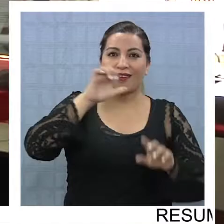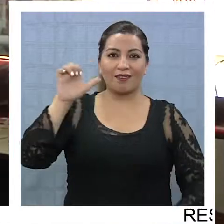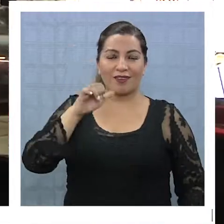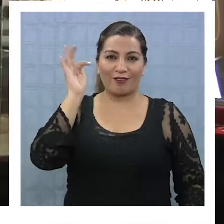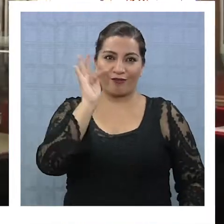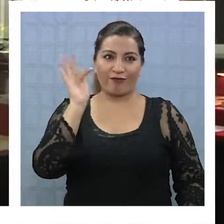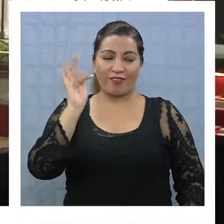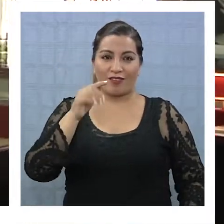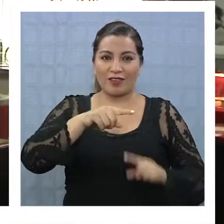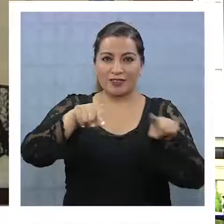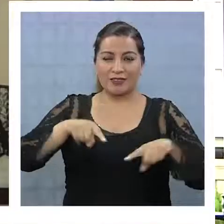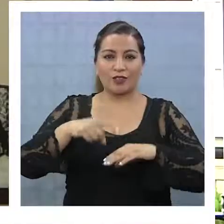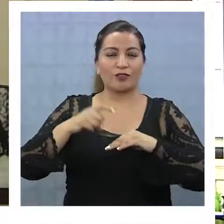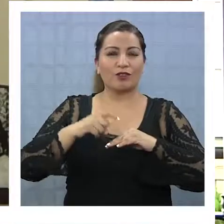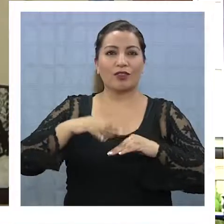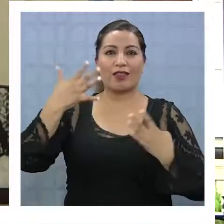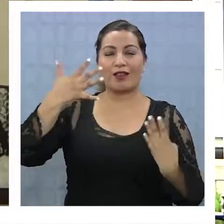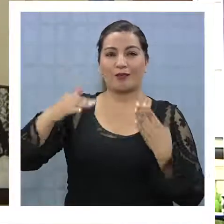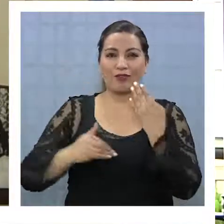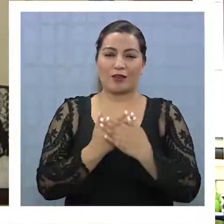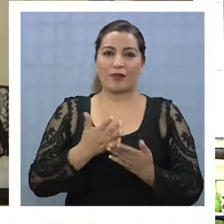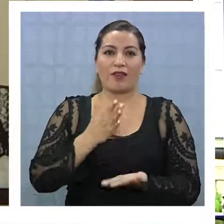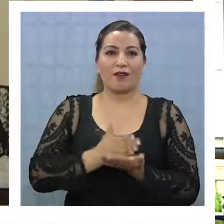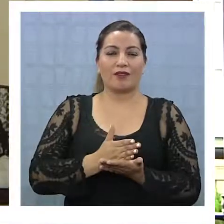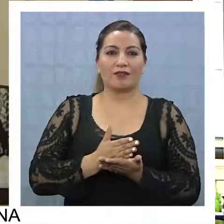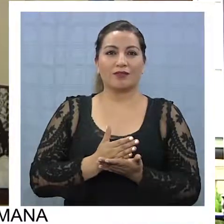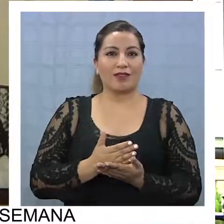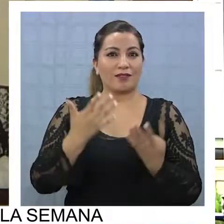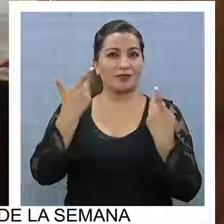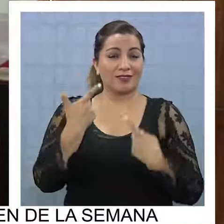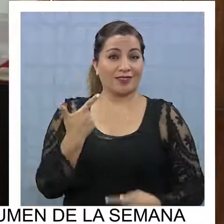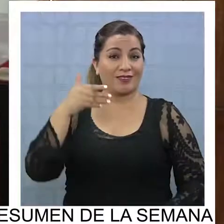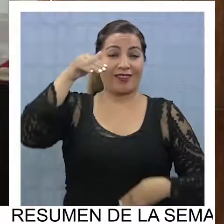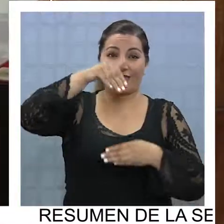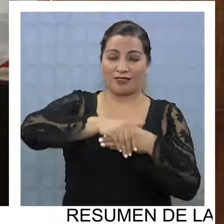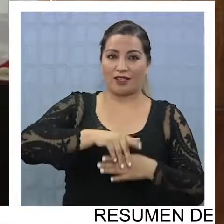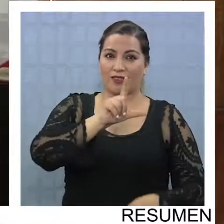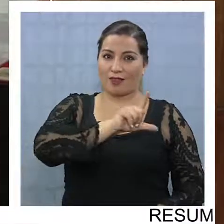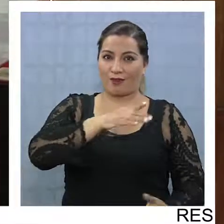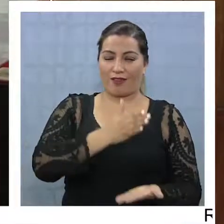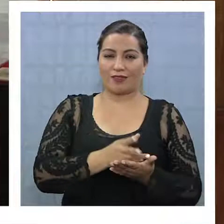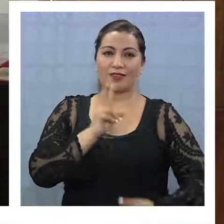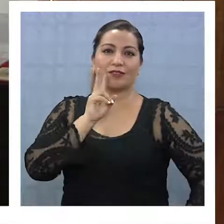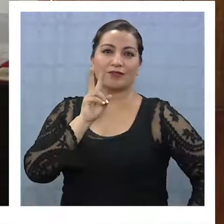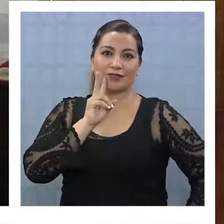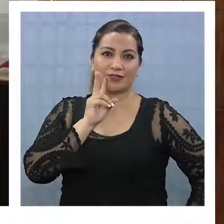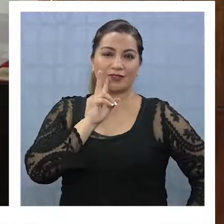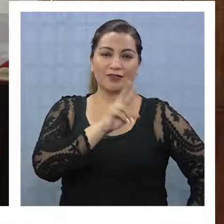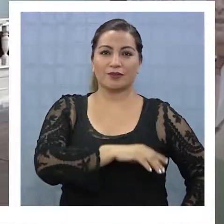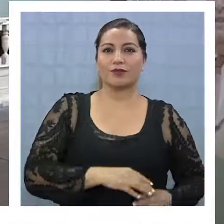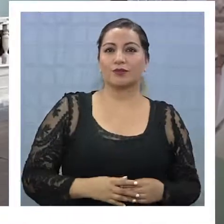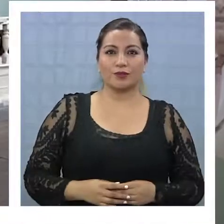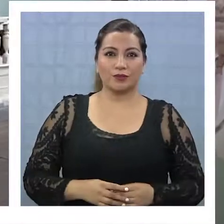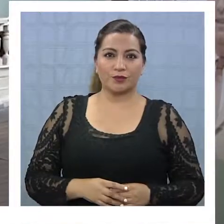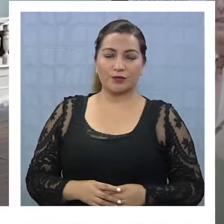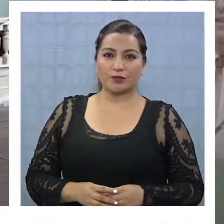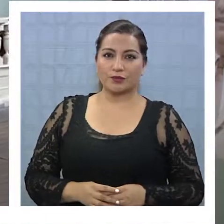febrero en la Sala Coyahuasi, desde las 9 de la mañana y hasta las 19 horas de lunes a viernes.